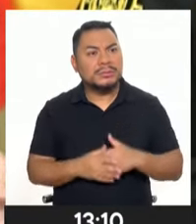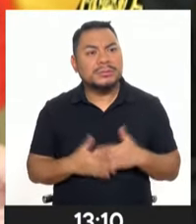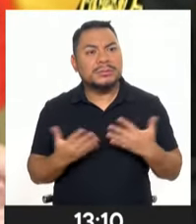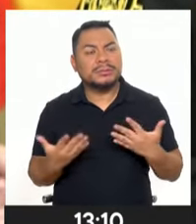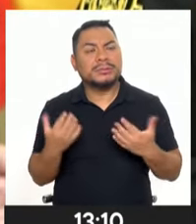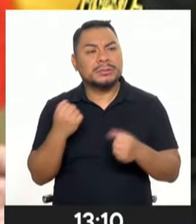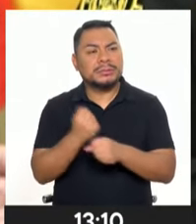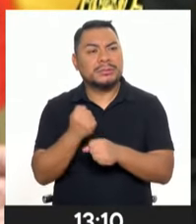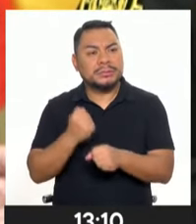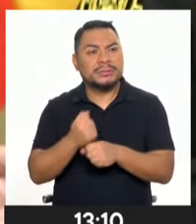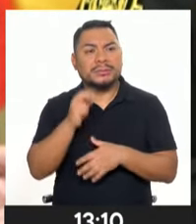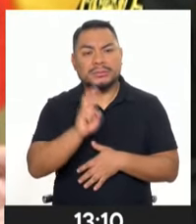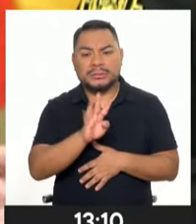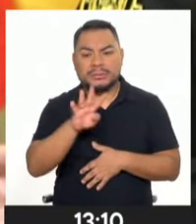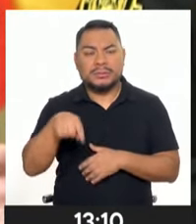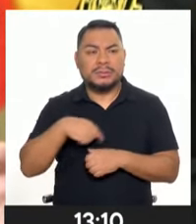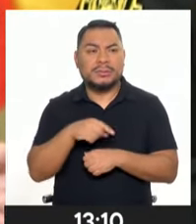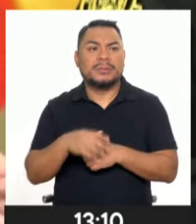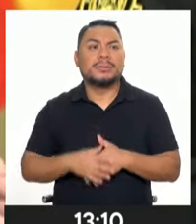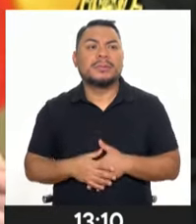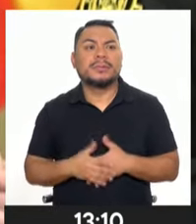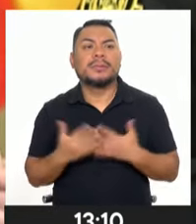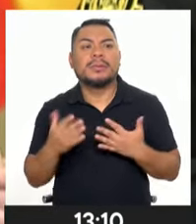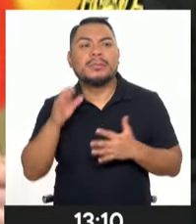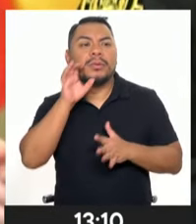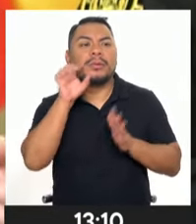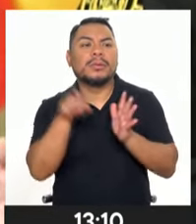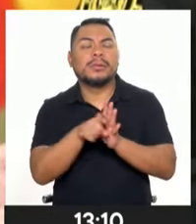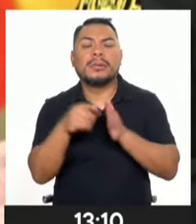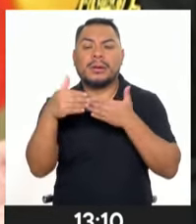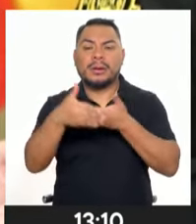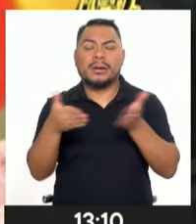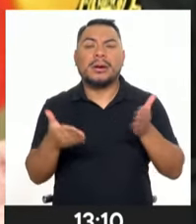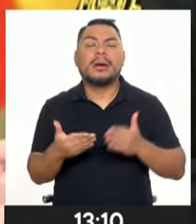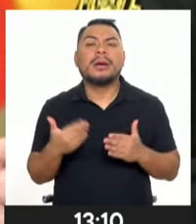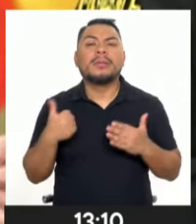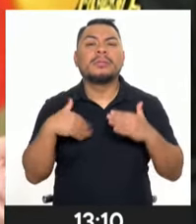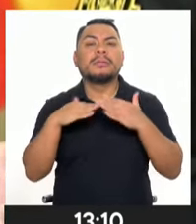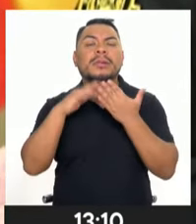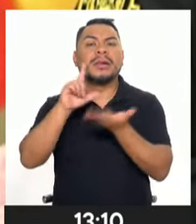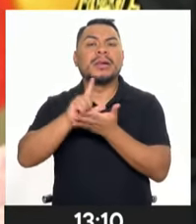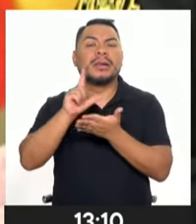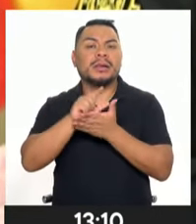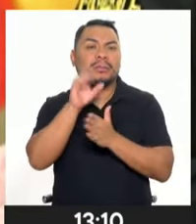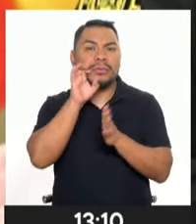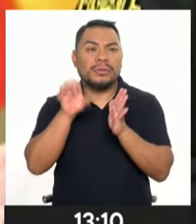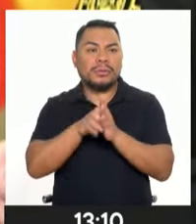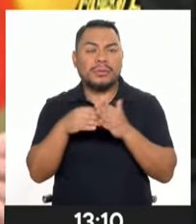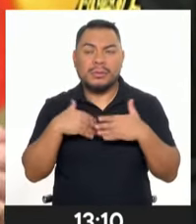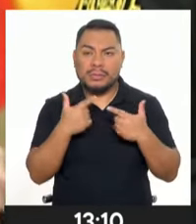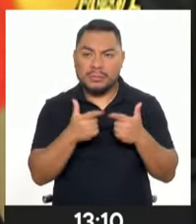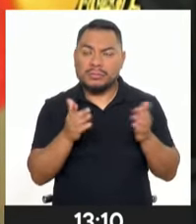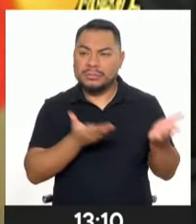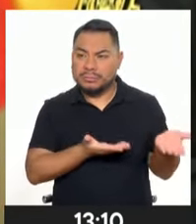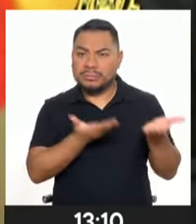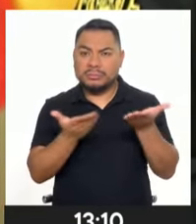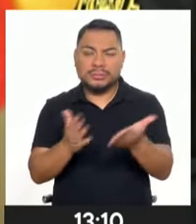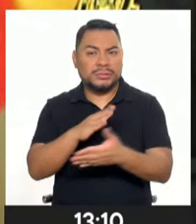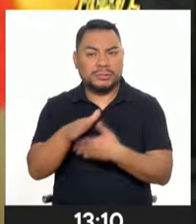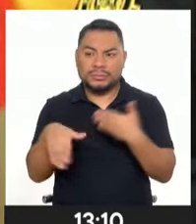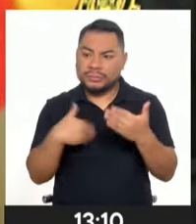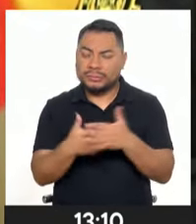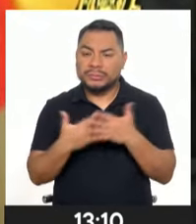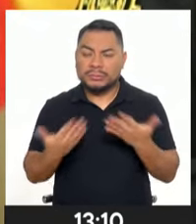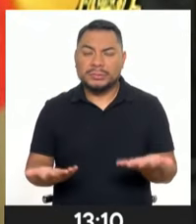opere 24 horas, por ejemplo, la Caja Metropolitana de Lima. Hemos puesto a disposición todos los